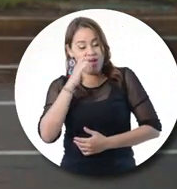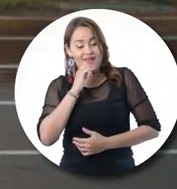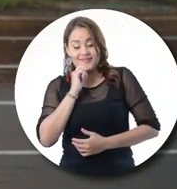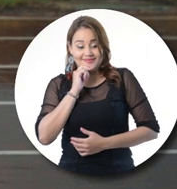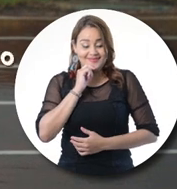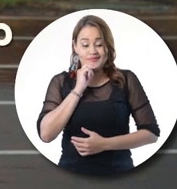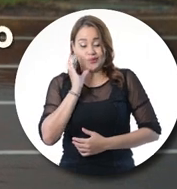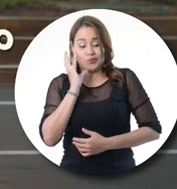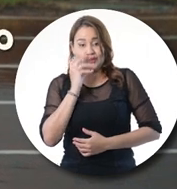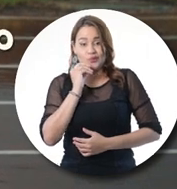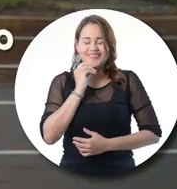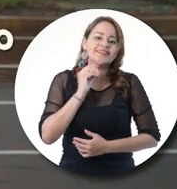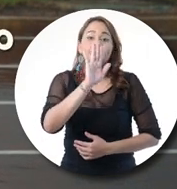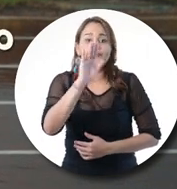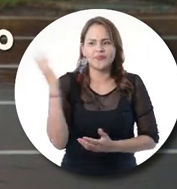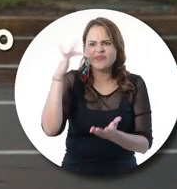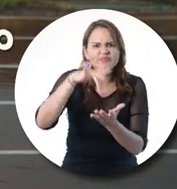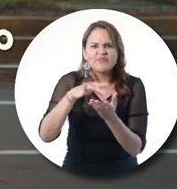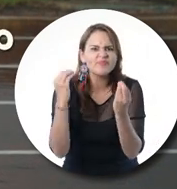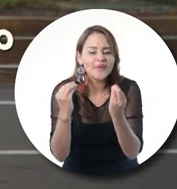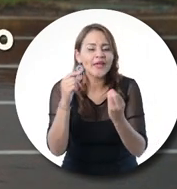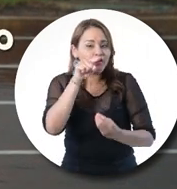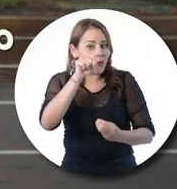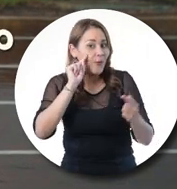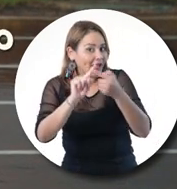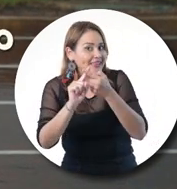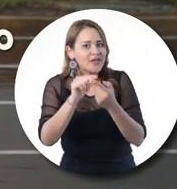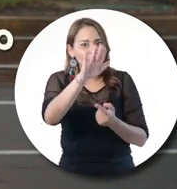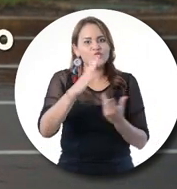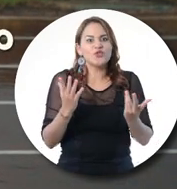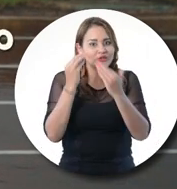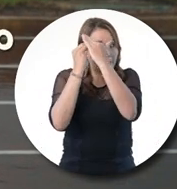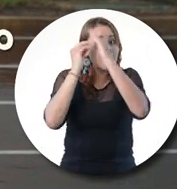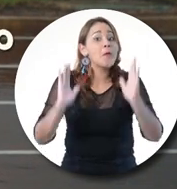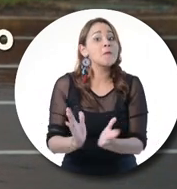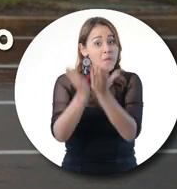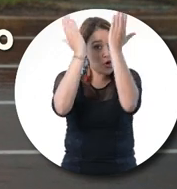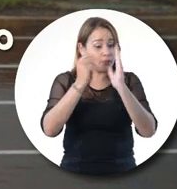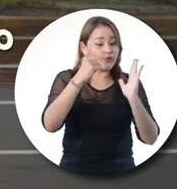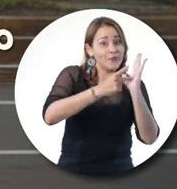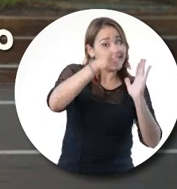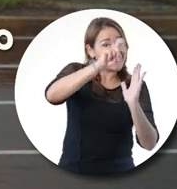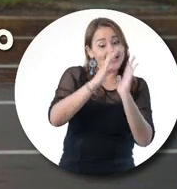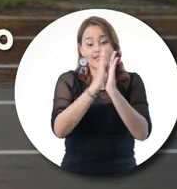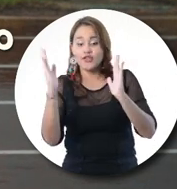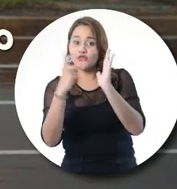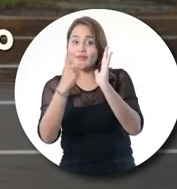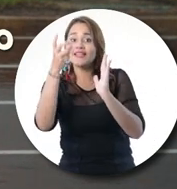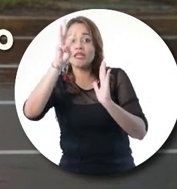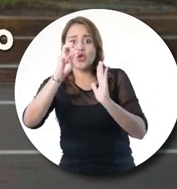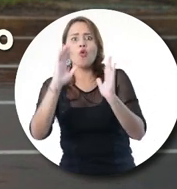Uy, hola Te traje aquí para contarte que hemos mejorado los resultados de las pruebas SaberPro En el periodo 2016